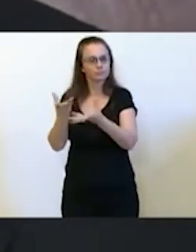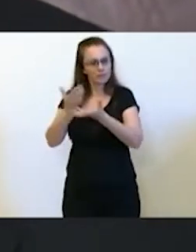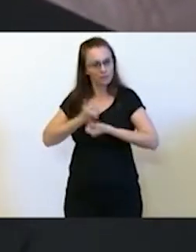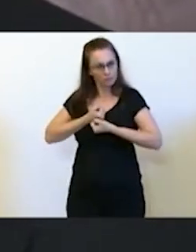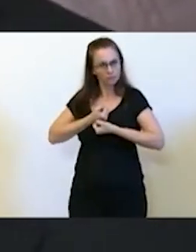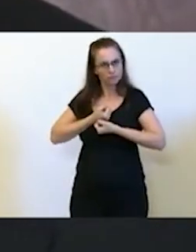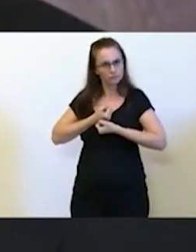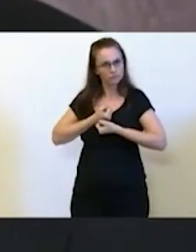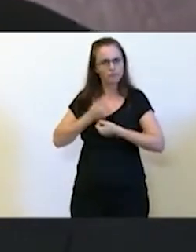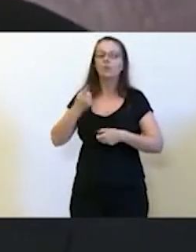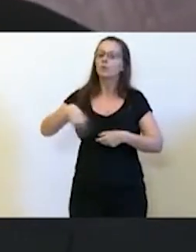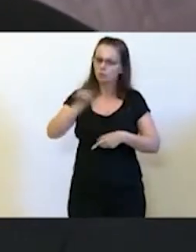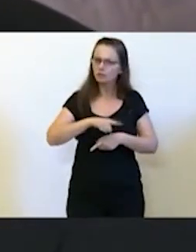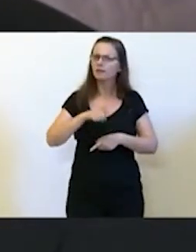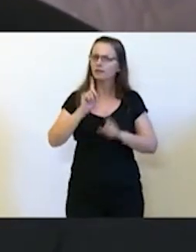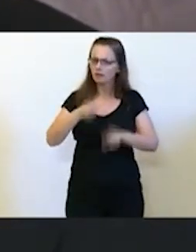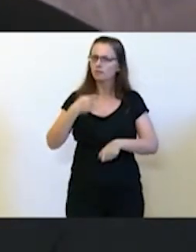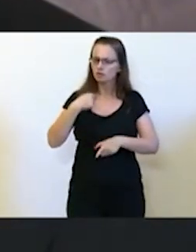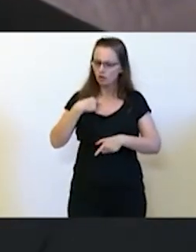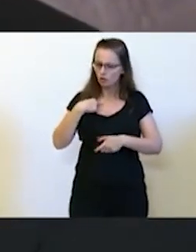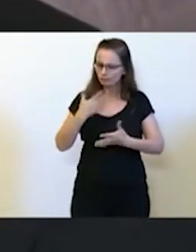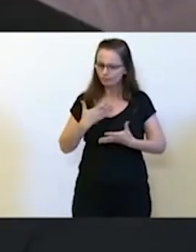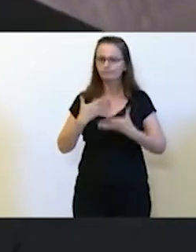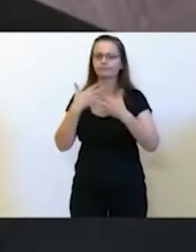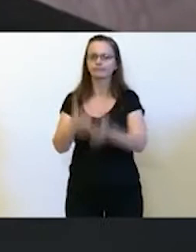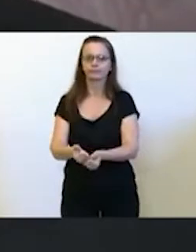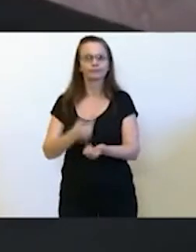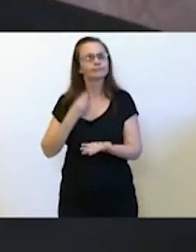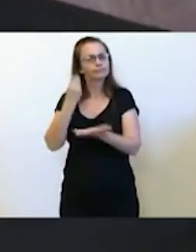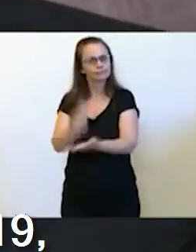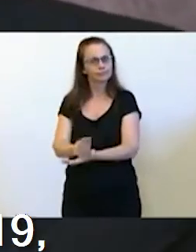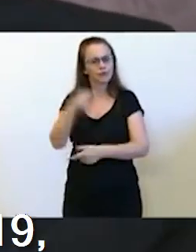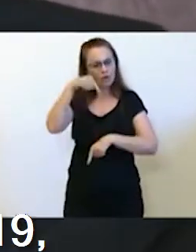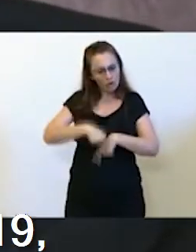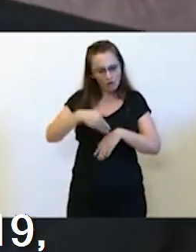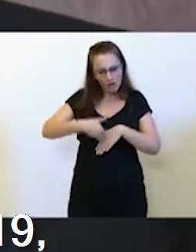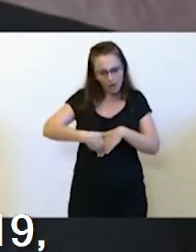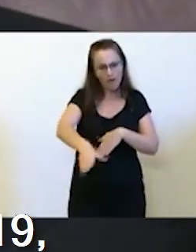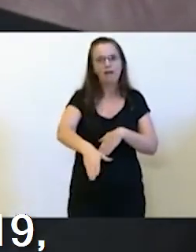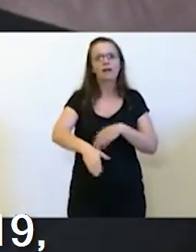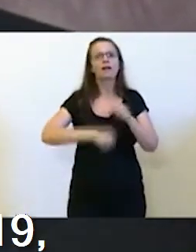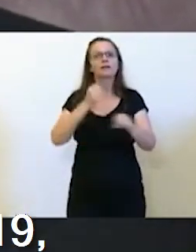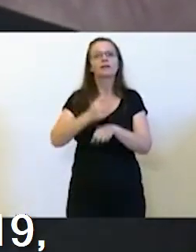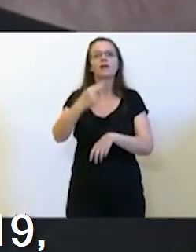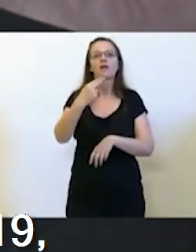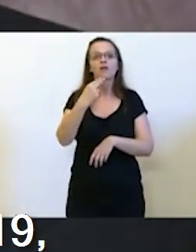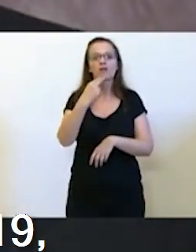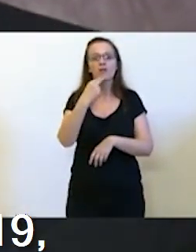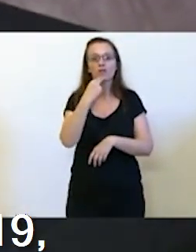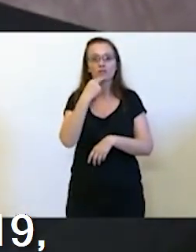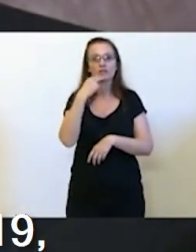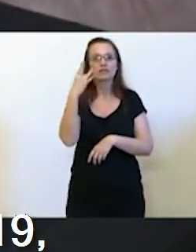Cuenten ustedes conmigo. Desde hoy y hasta el 11 de diciembre de